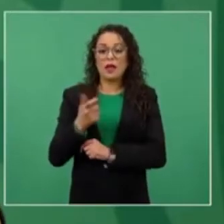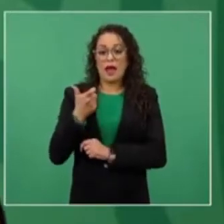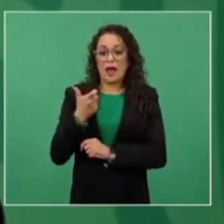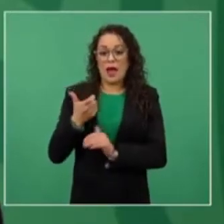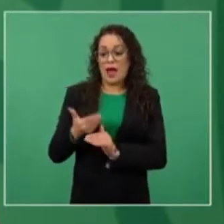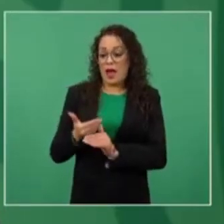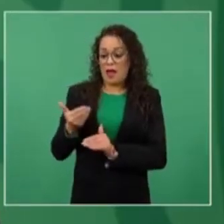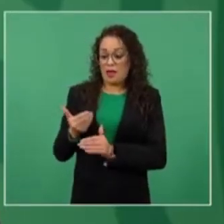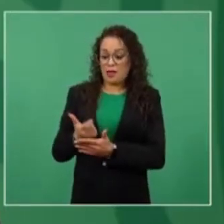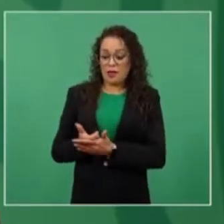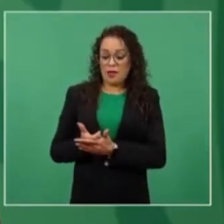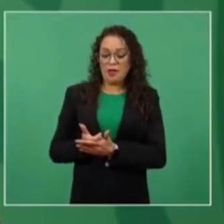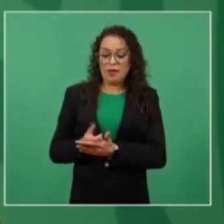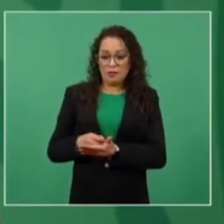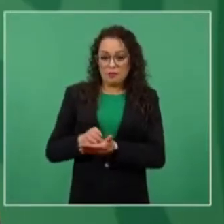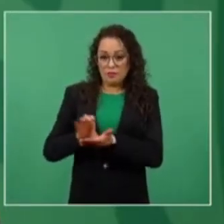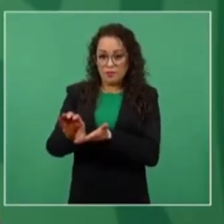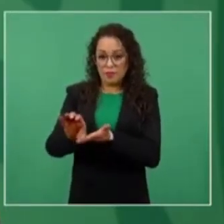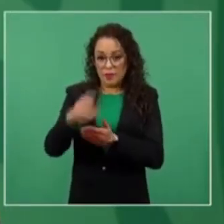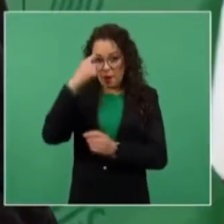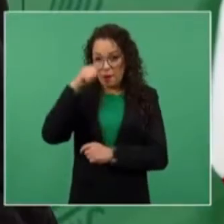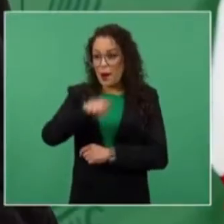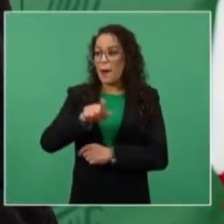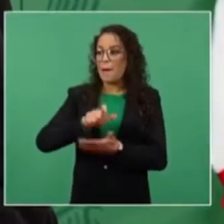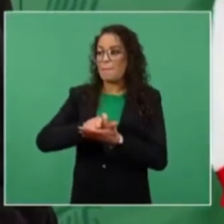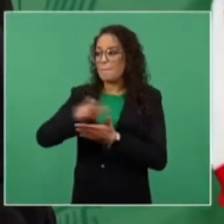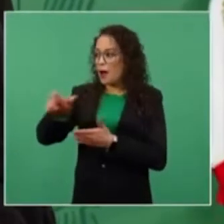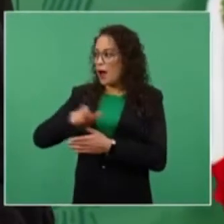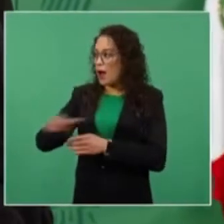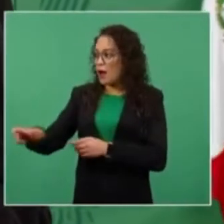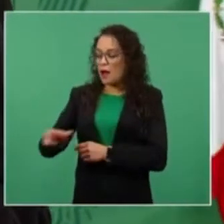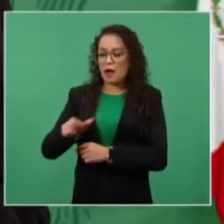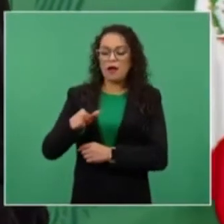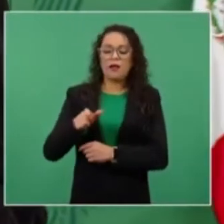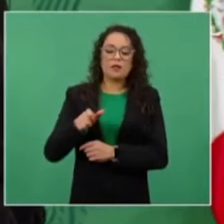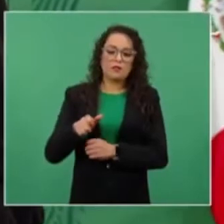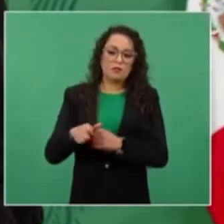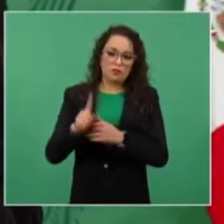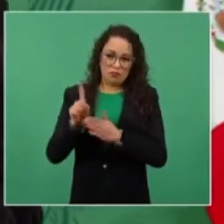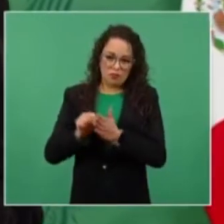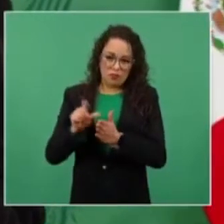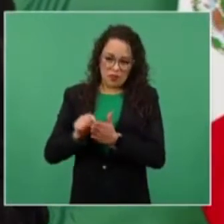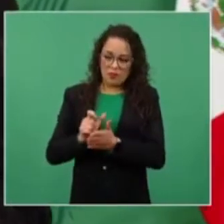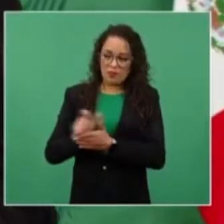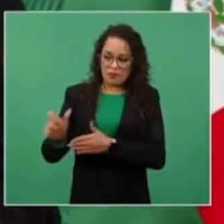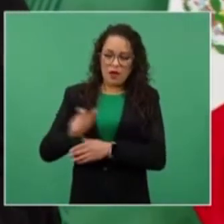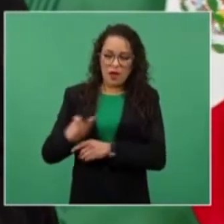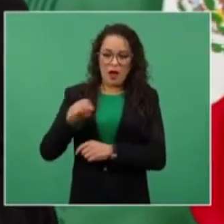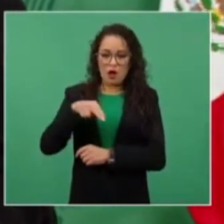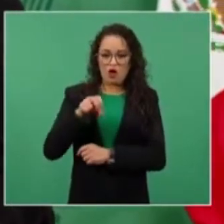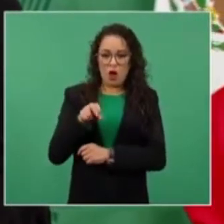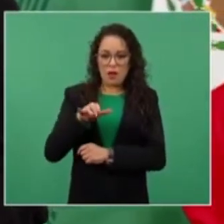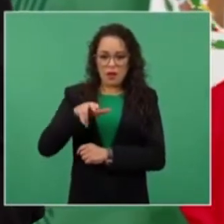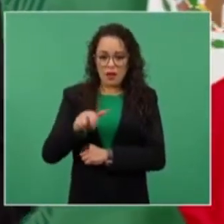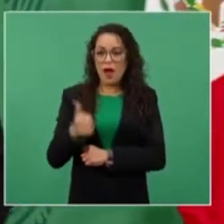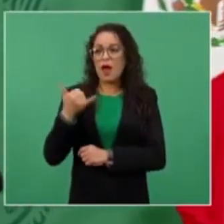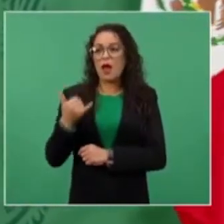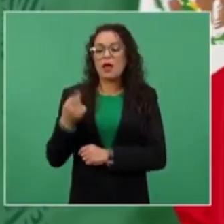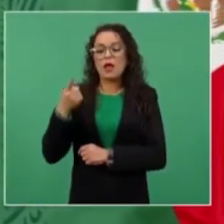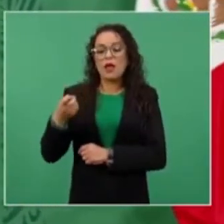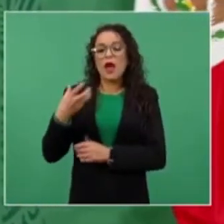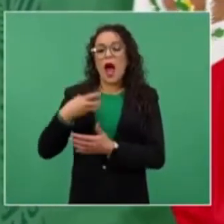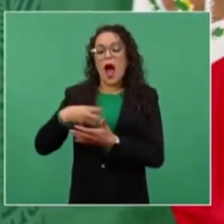nóminas, los aguinaldos. Hay estados que no han solicitado